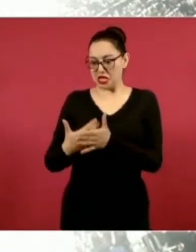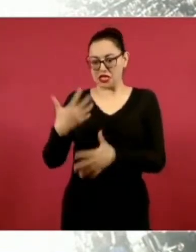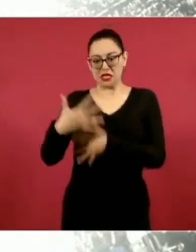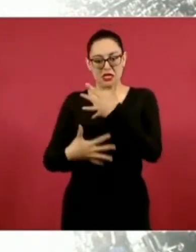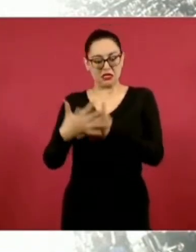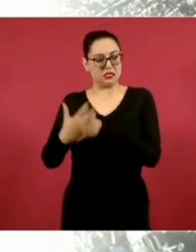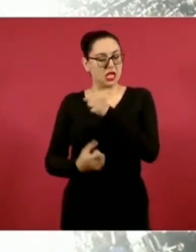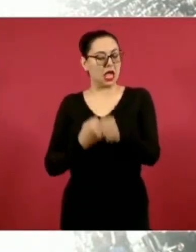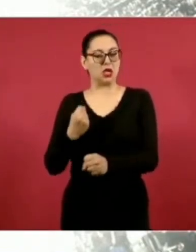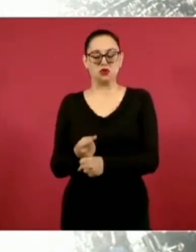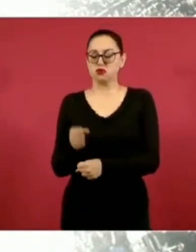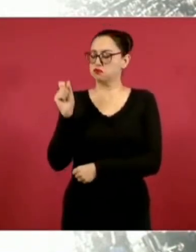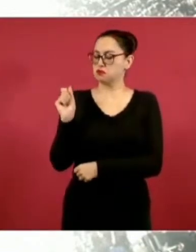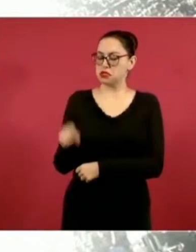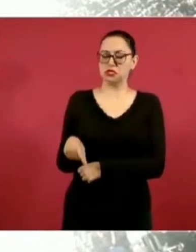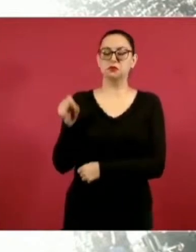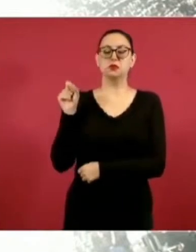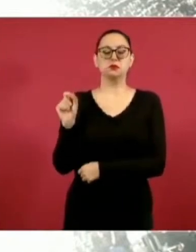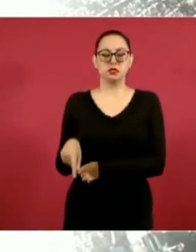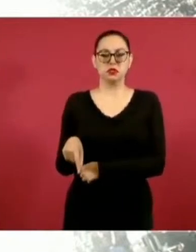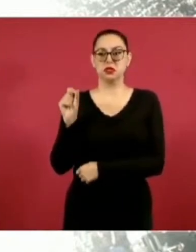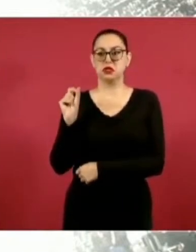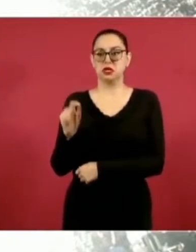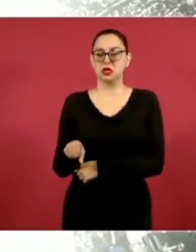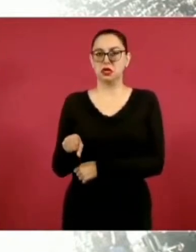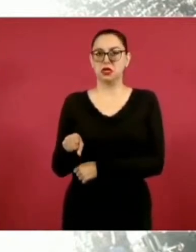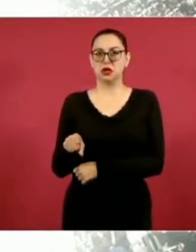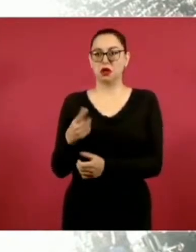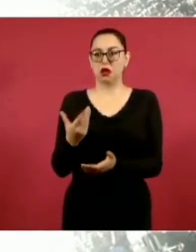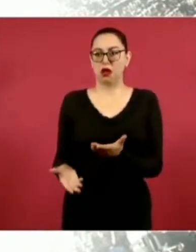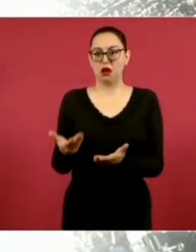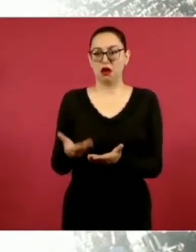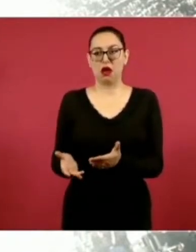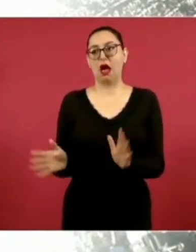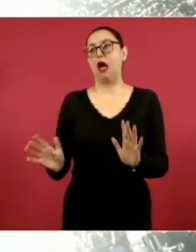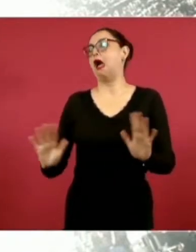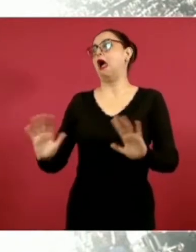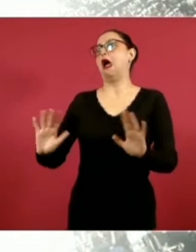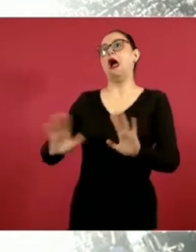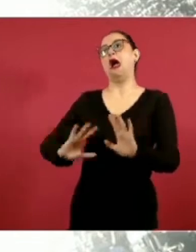quieren cambiarlo.